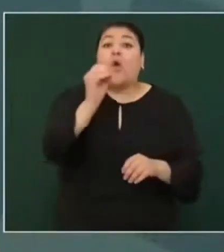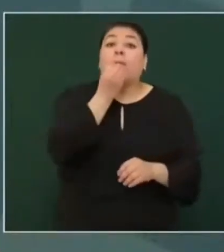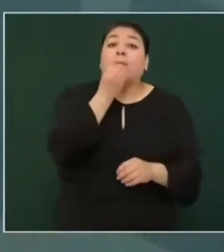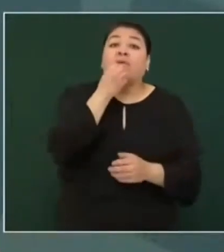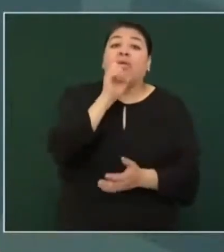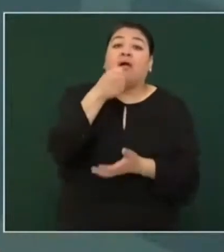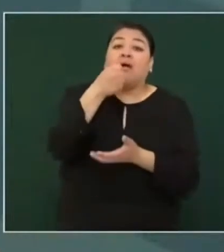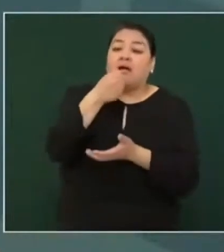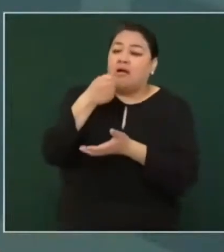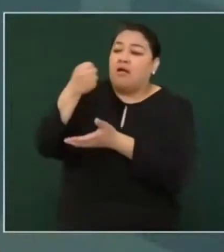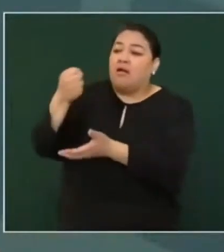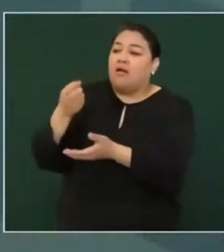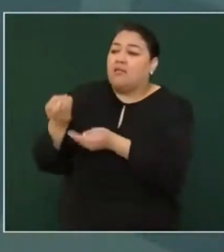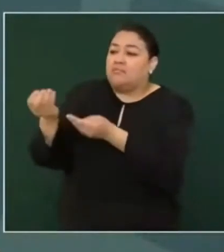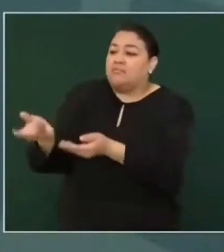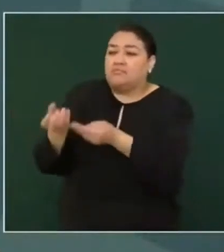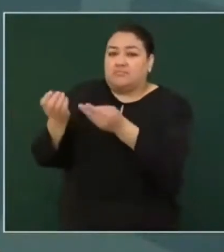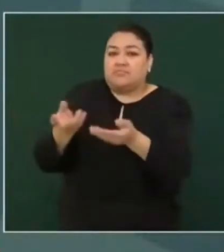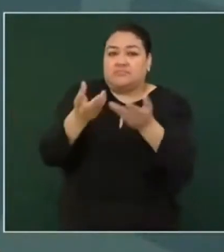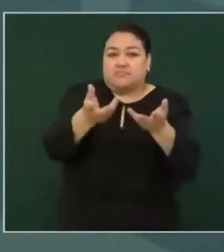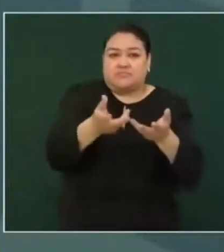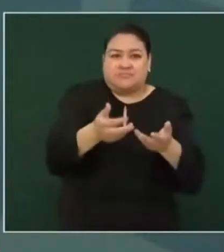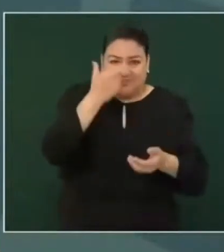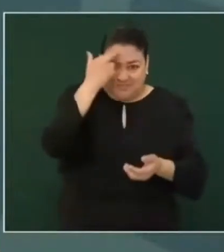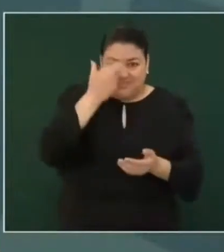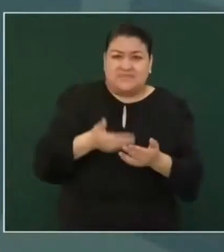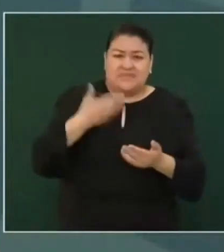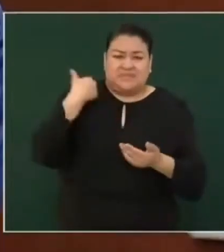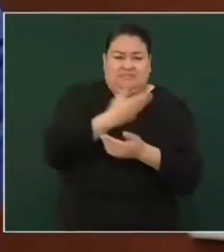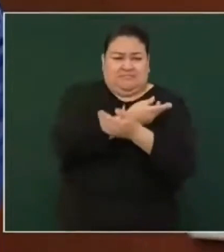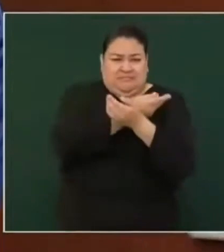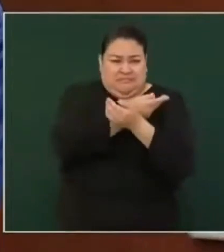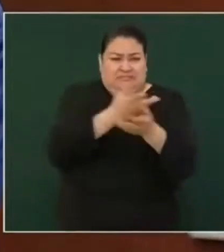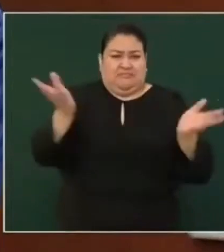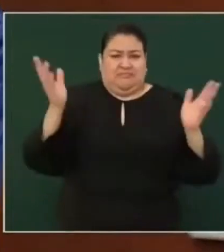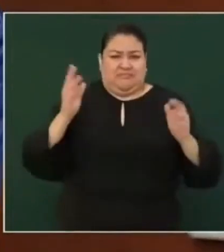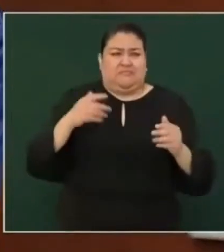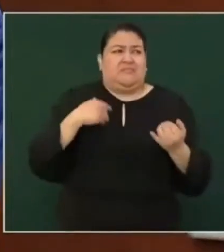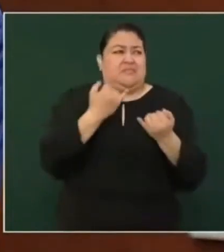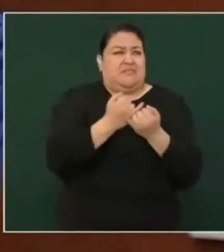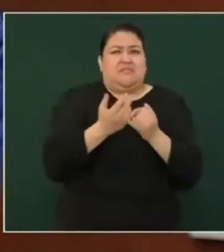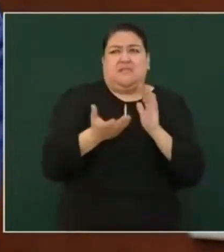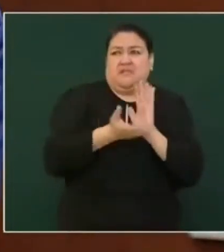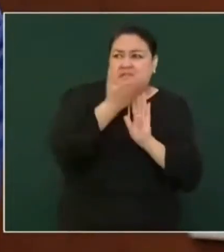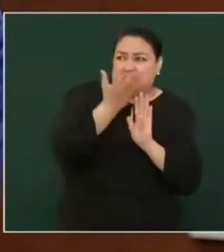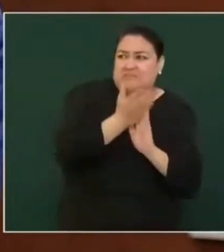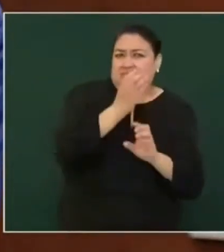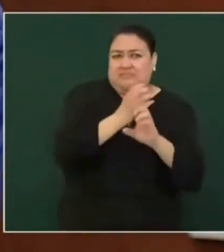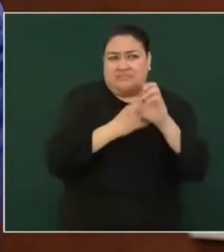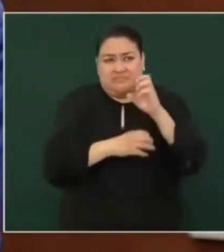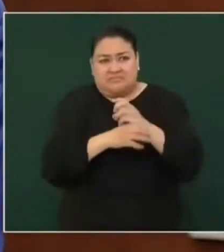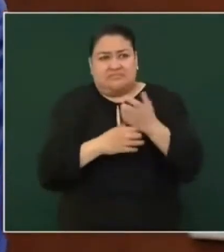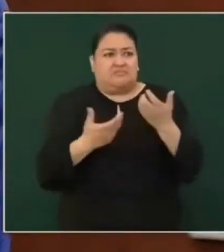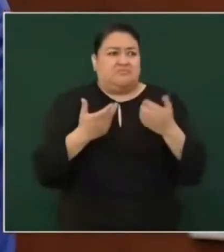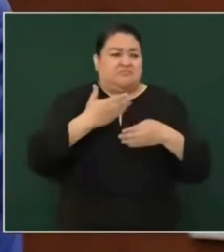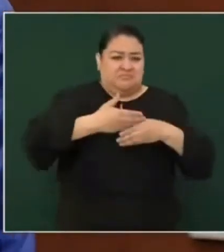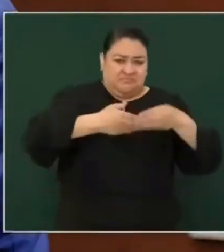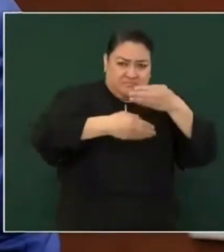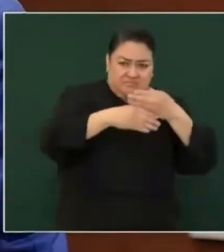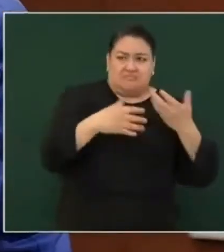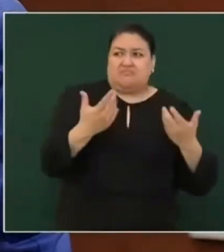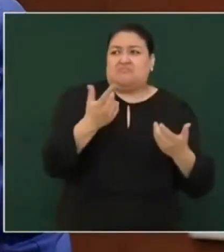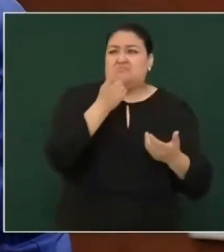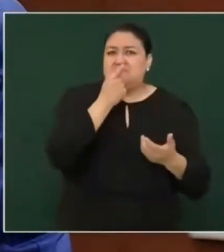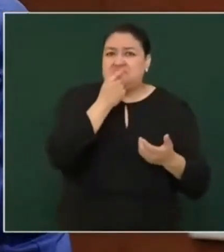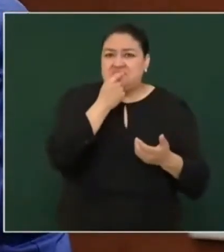pero al por mayor materiales de construcción pollo